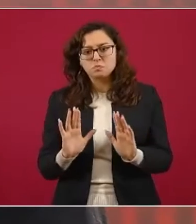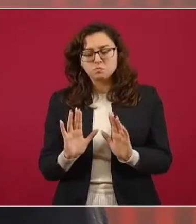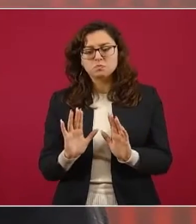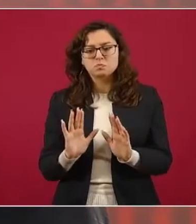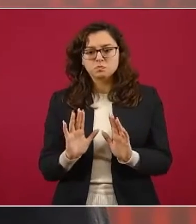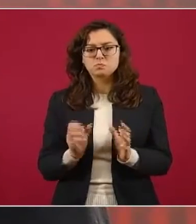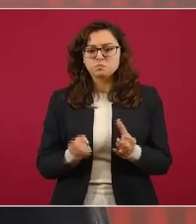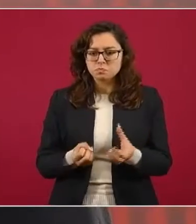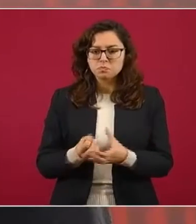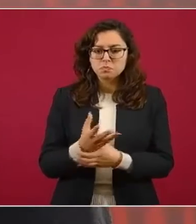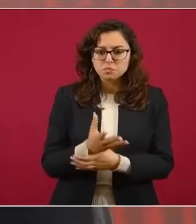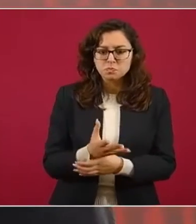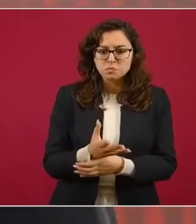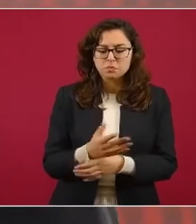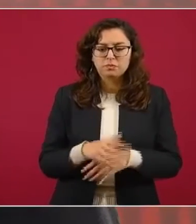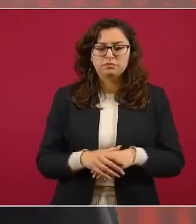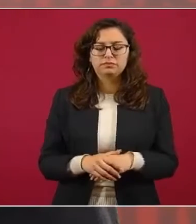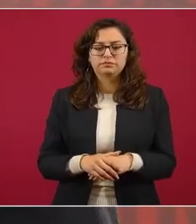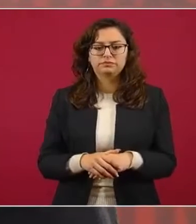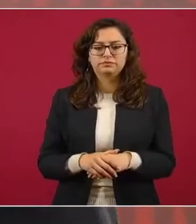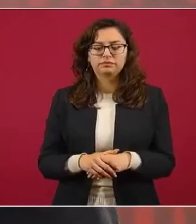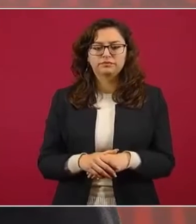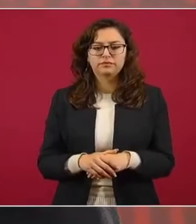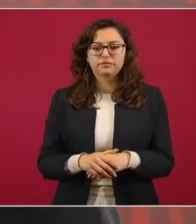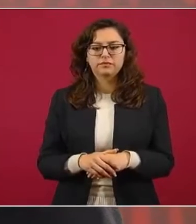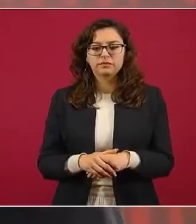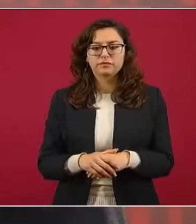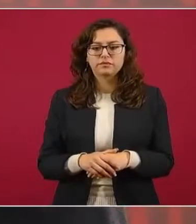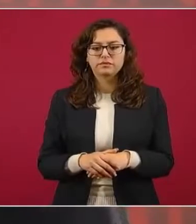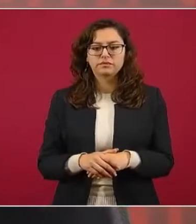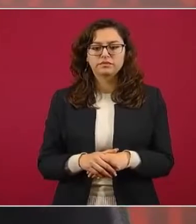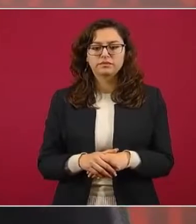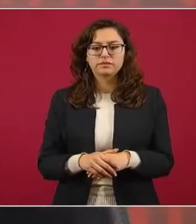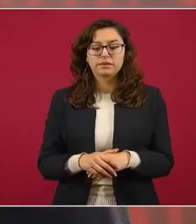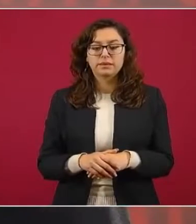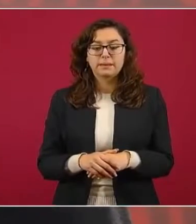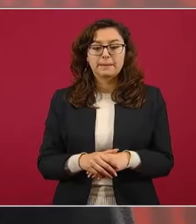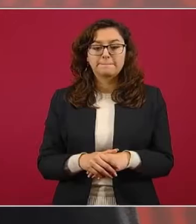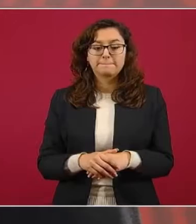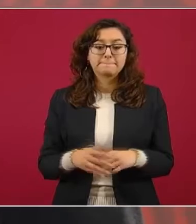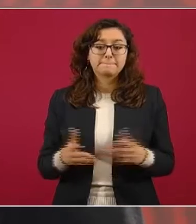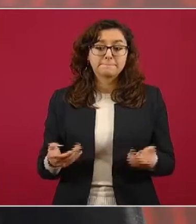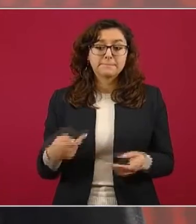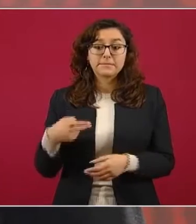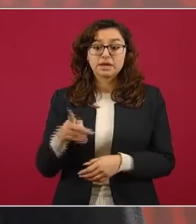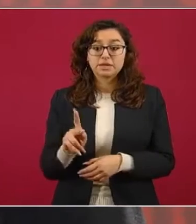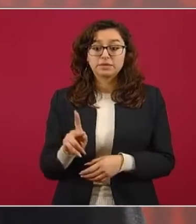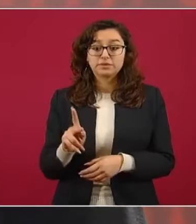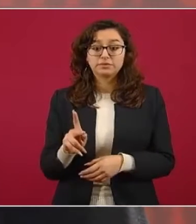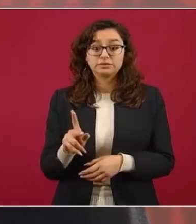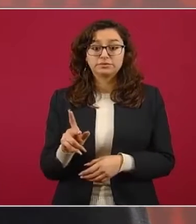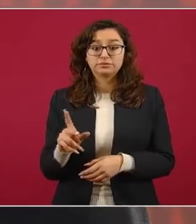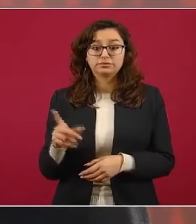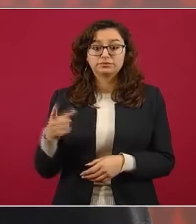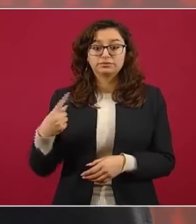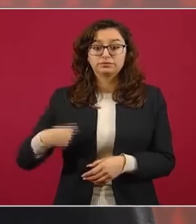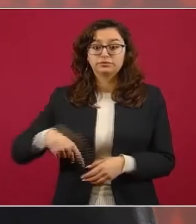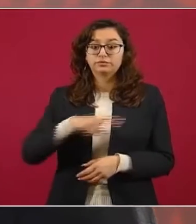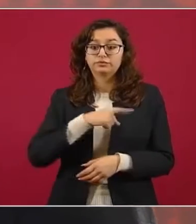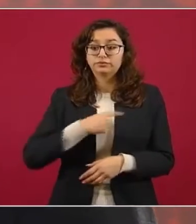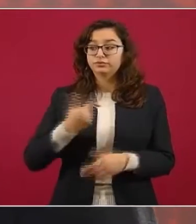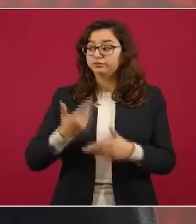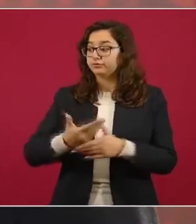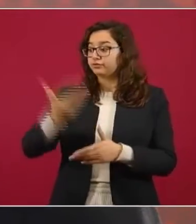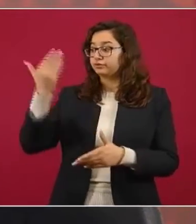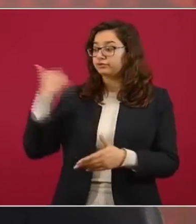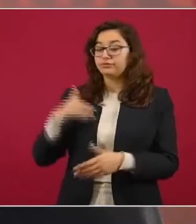Nosotros estamos desde hace 10 días